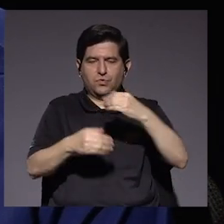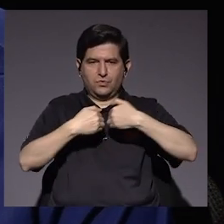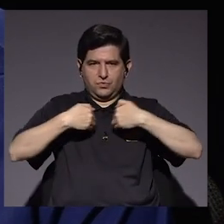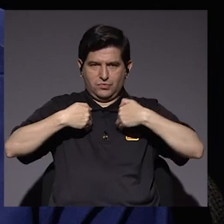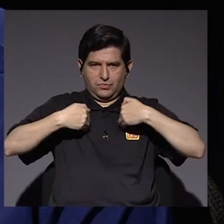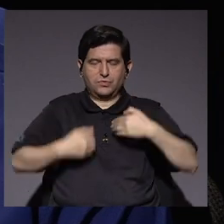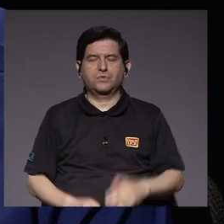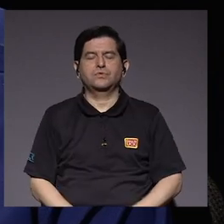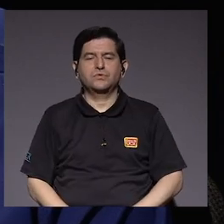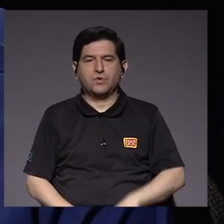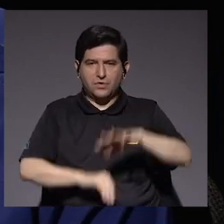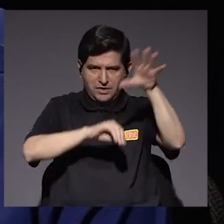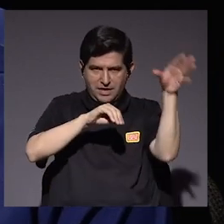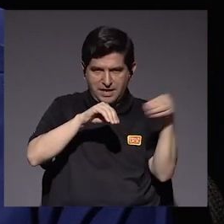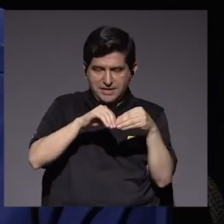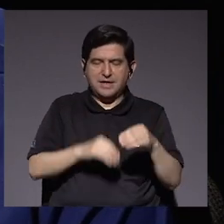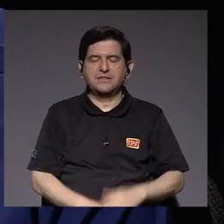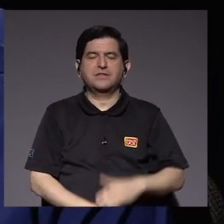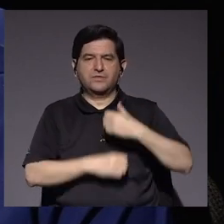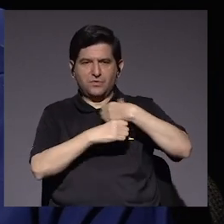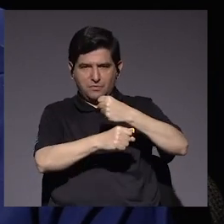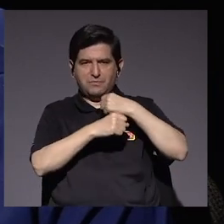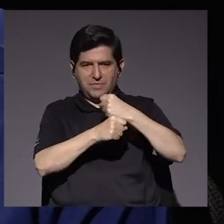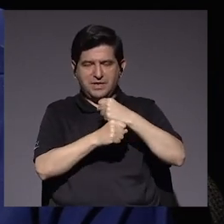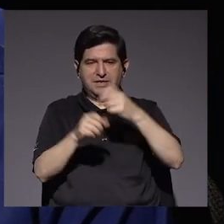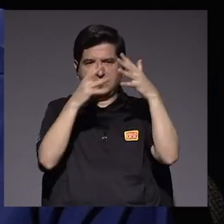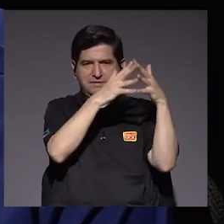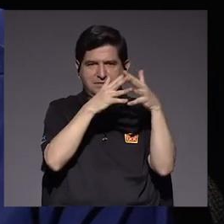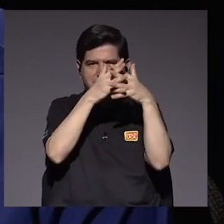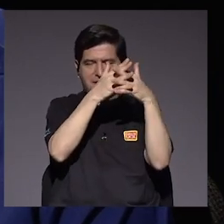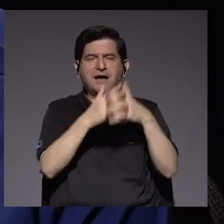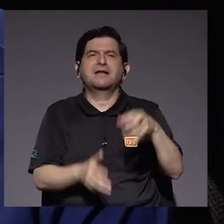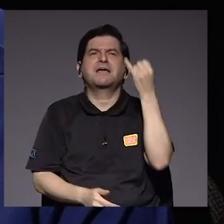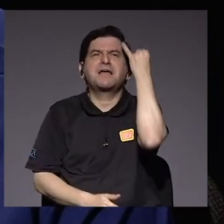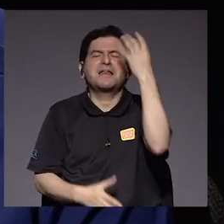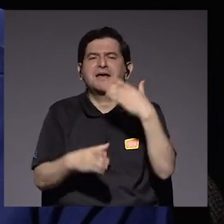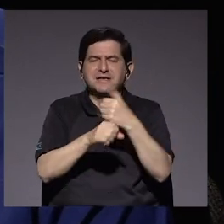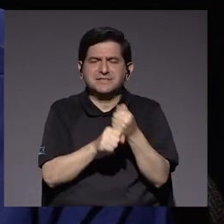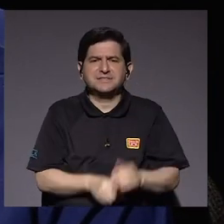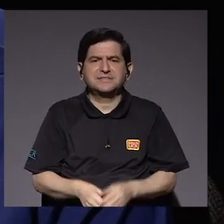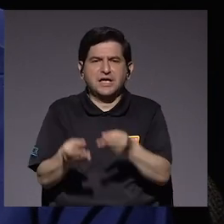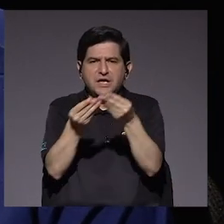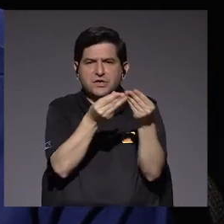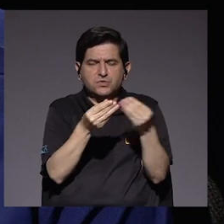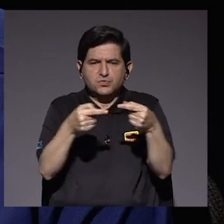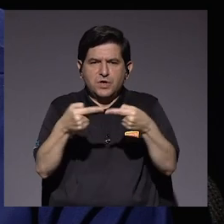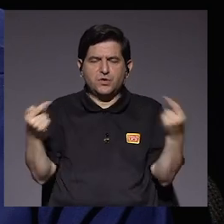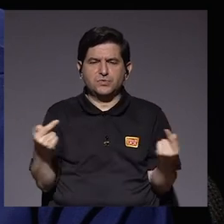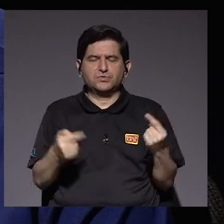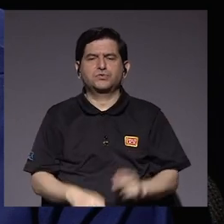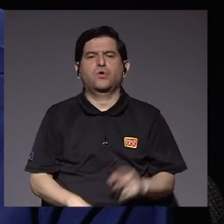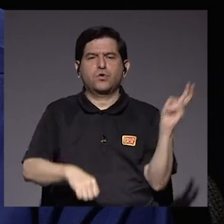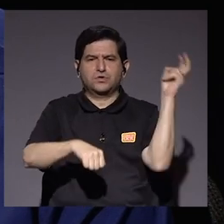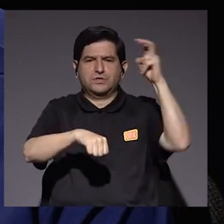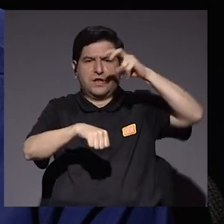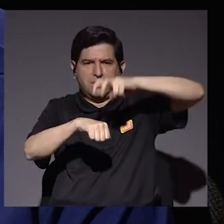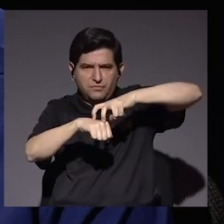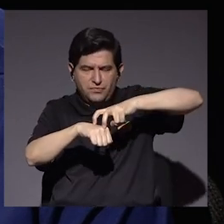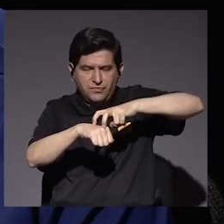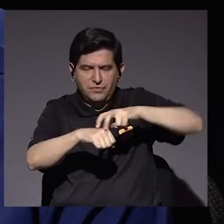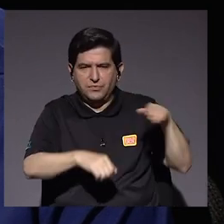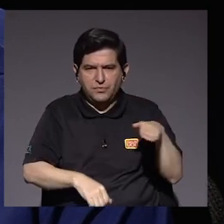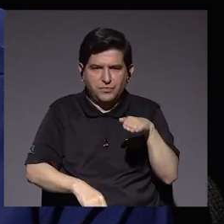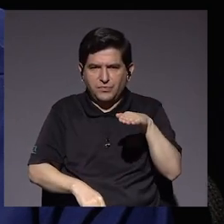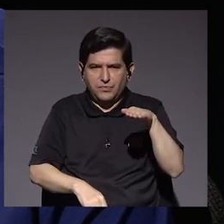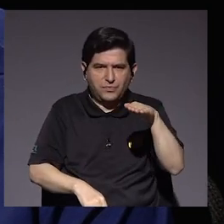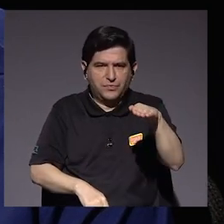Estados Unidos. Y se plantearon la idea quijotesca de producir sueros antifídicos para tratar a los pacientes que